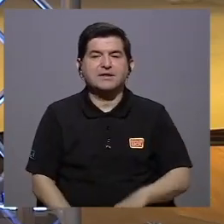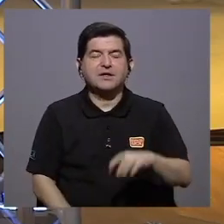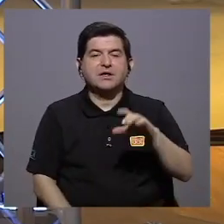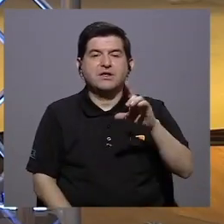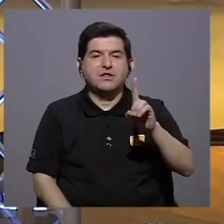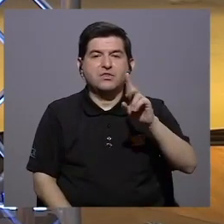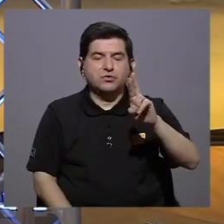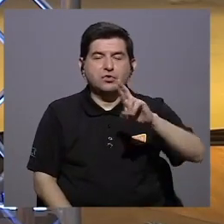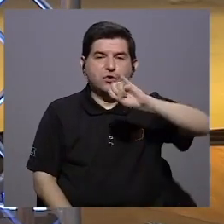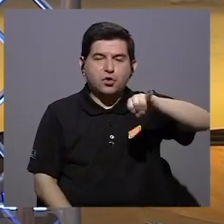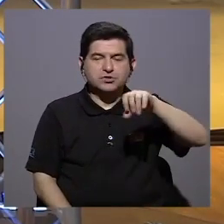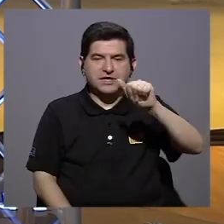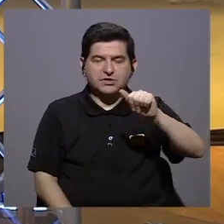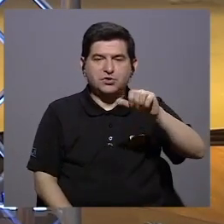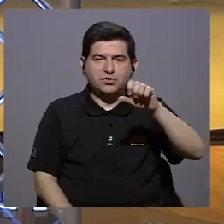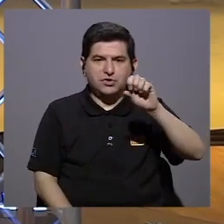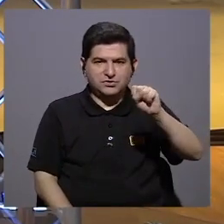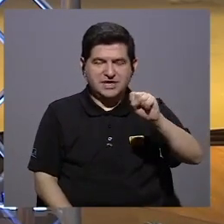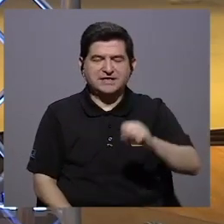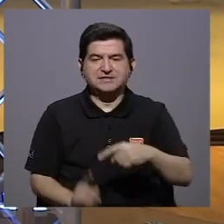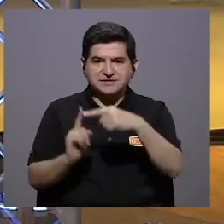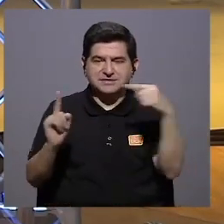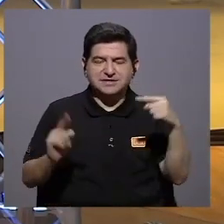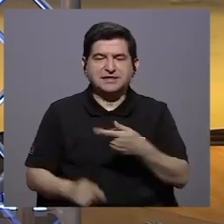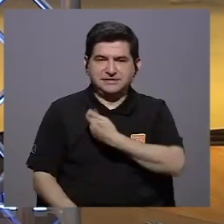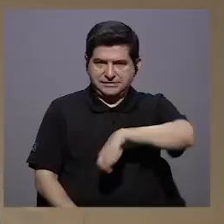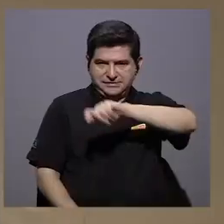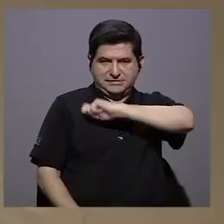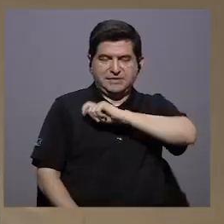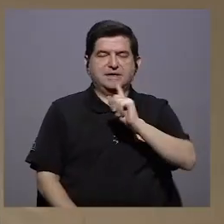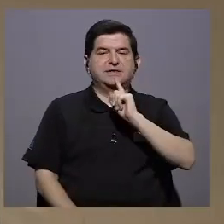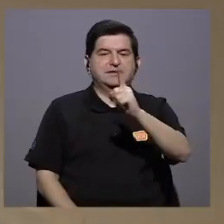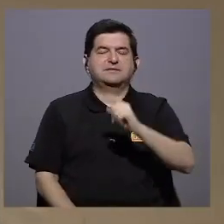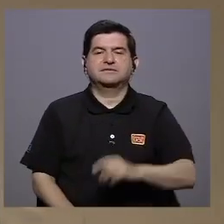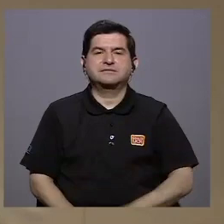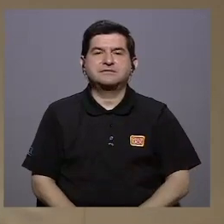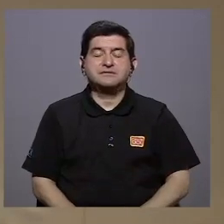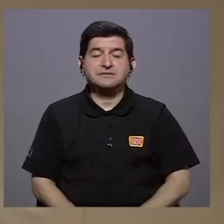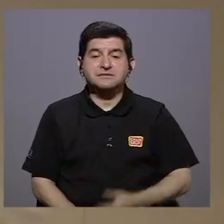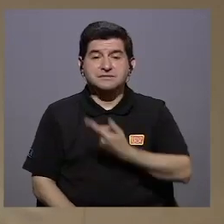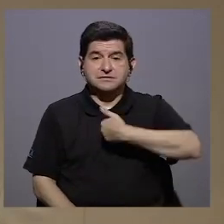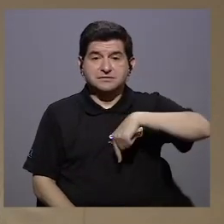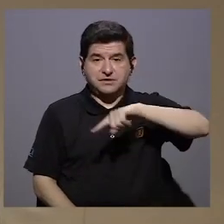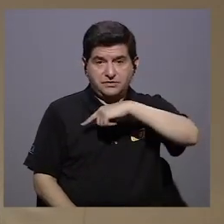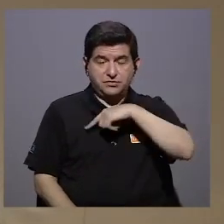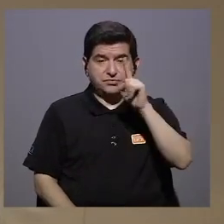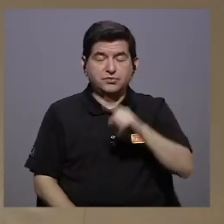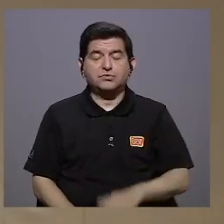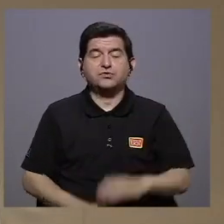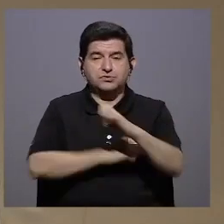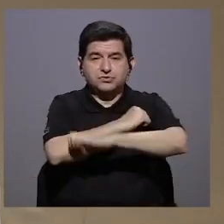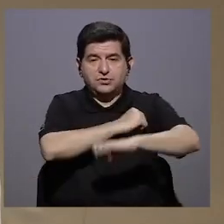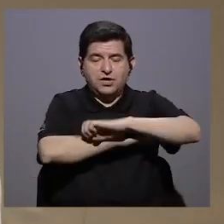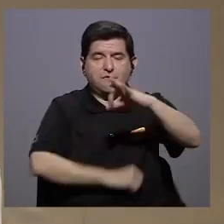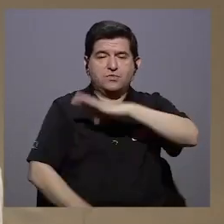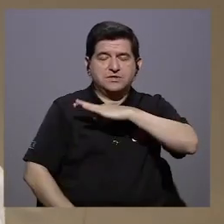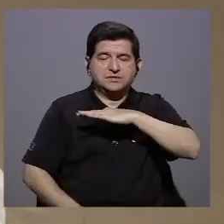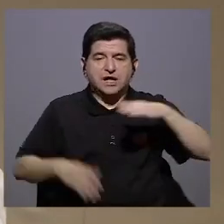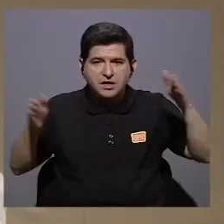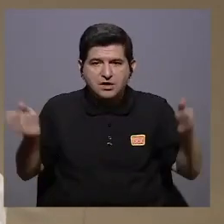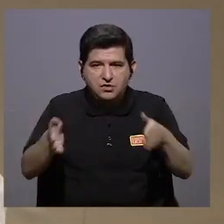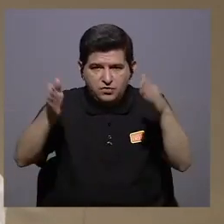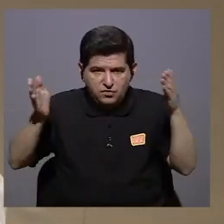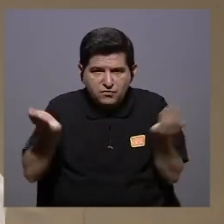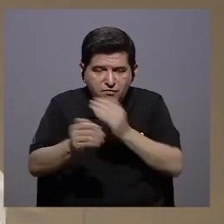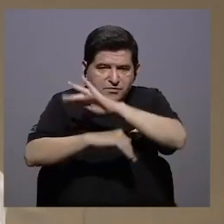célebres del doctor José Antonio Sánchez que es de Sevilla, habla sobre cómo debemos en un estado de